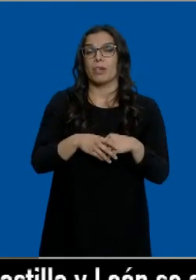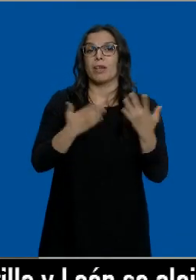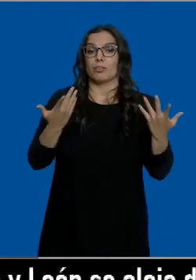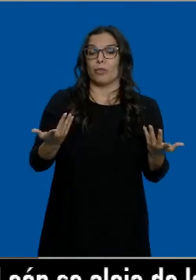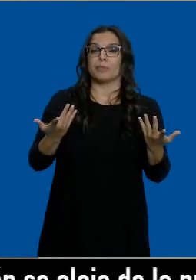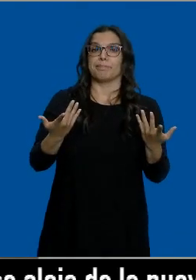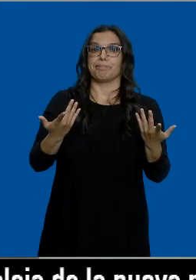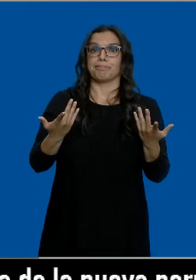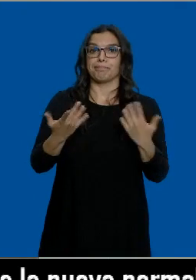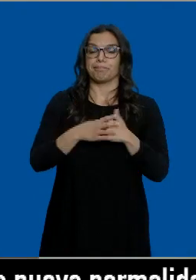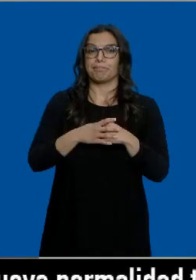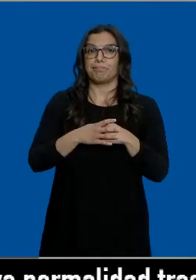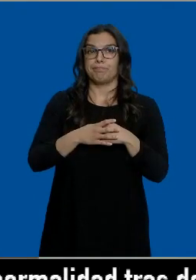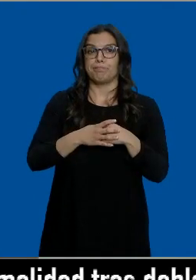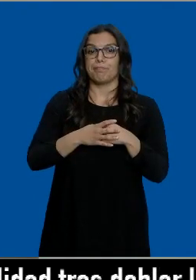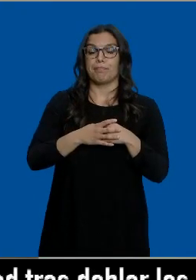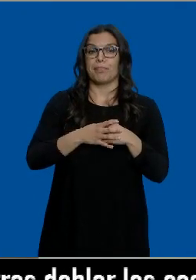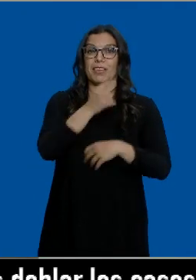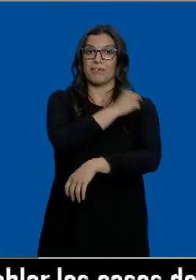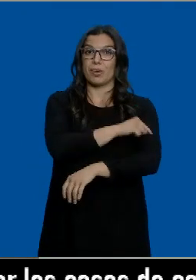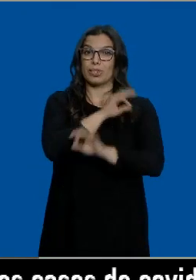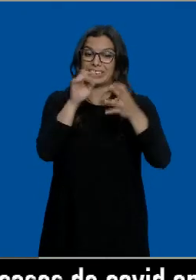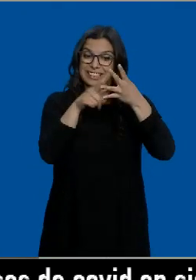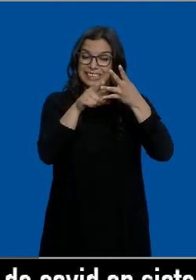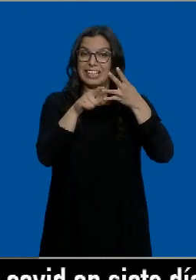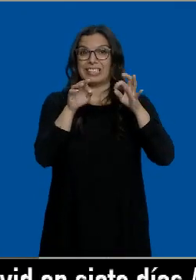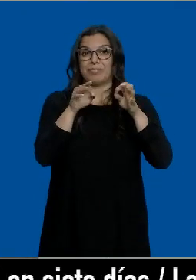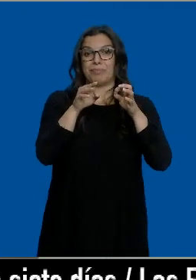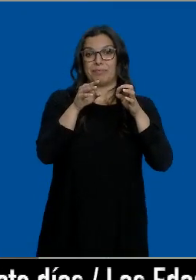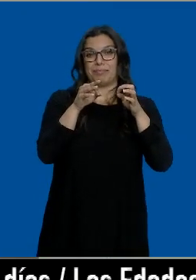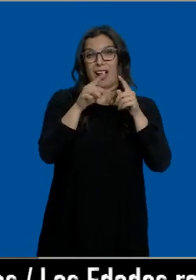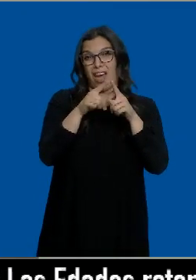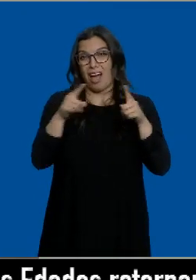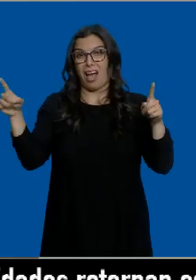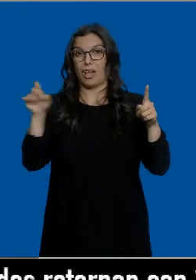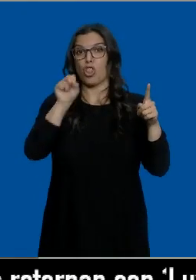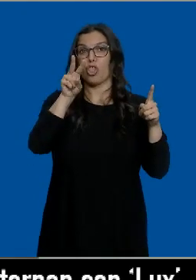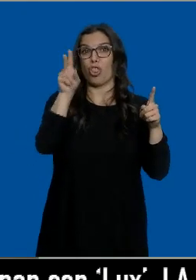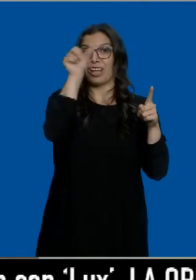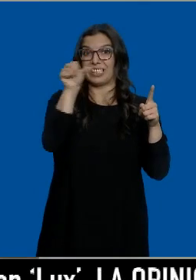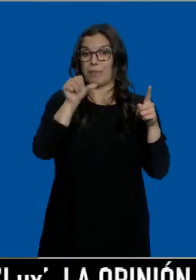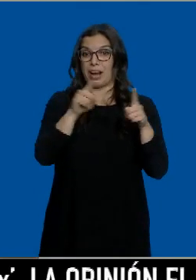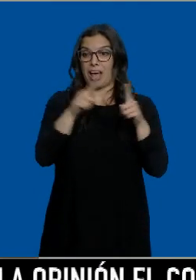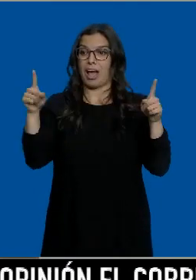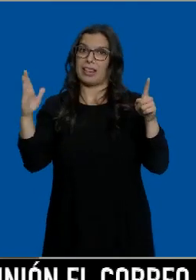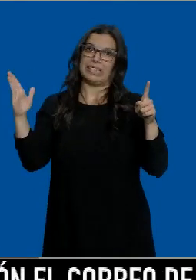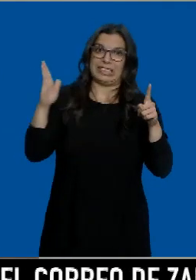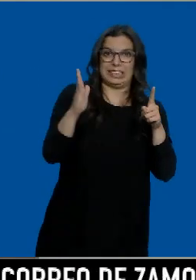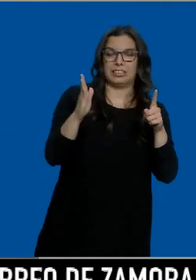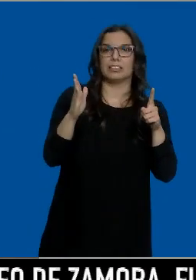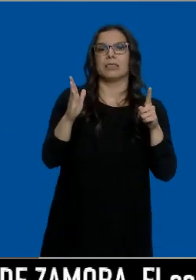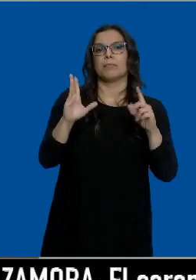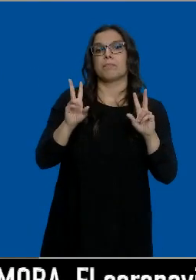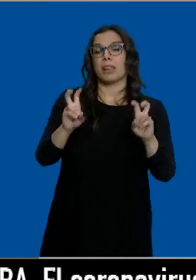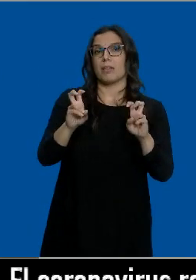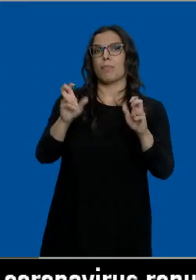que en esta vacuna en concreto, que tiene un intervalo tan amplio de 12 semanas, acortar este periodo y en